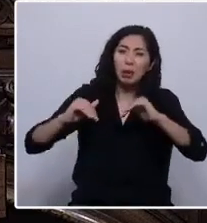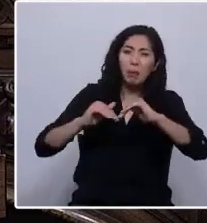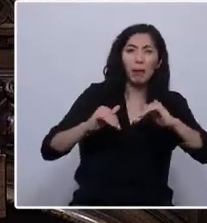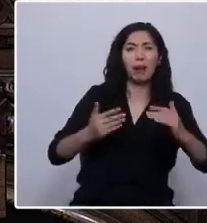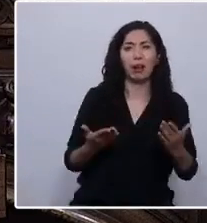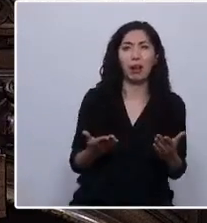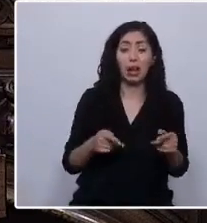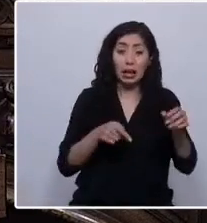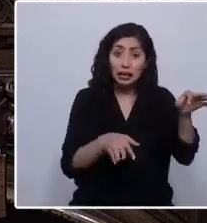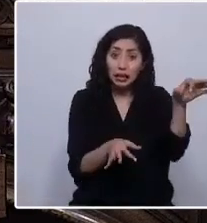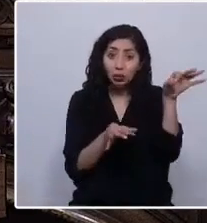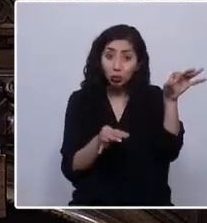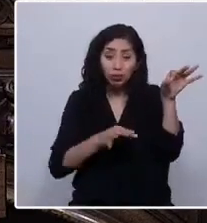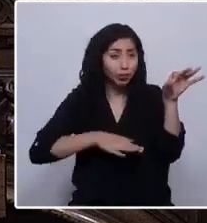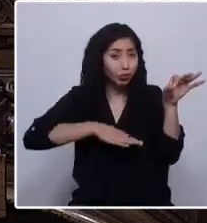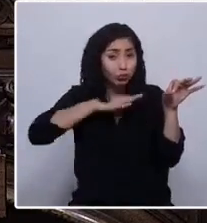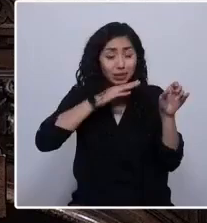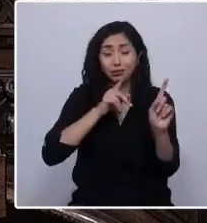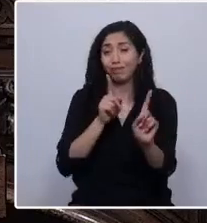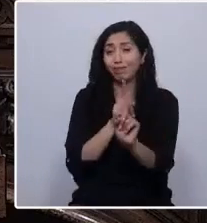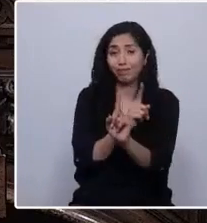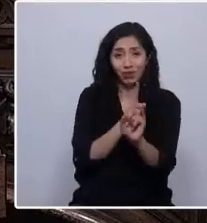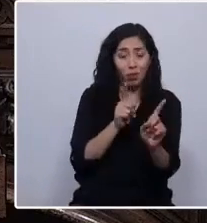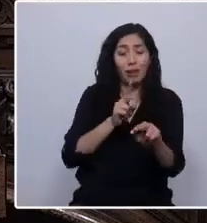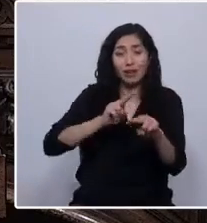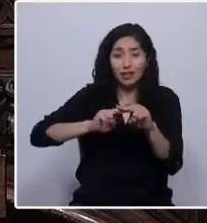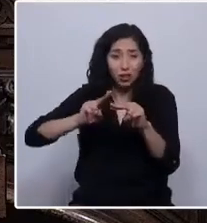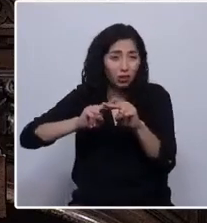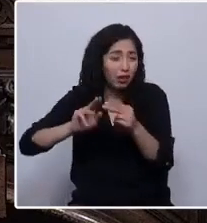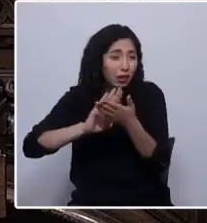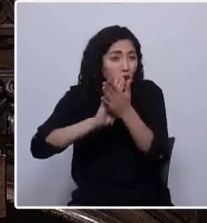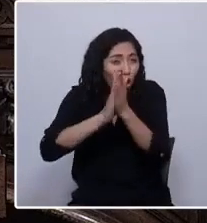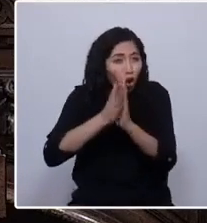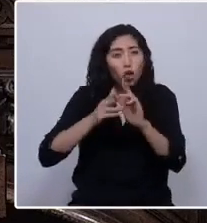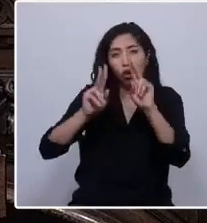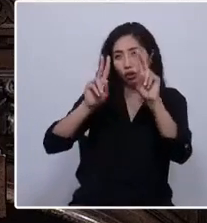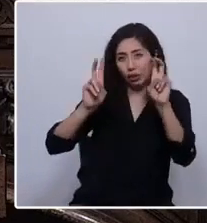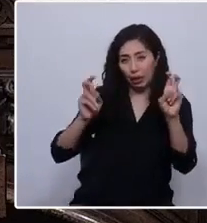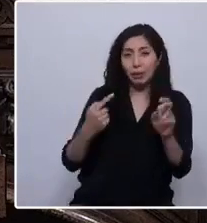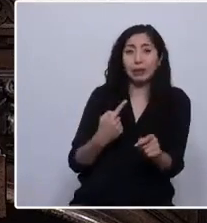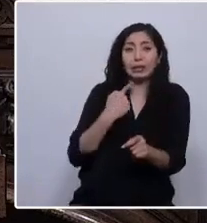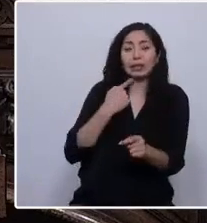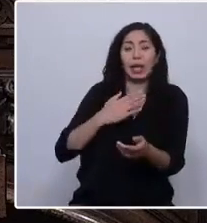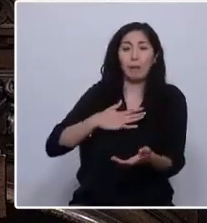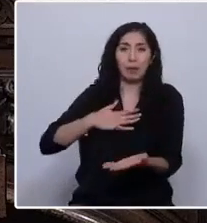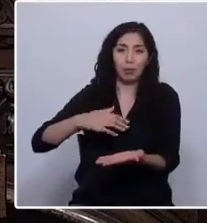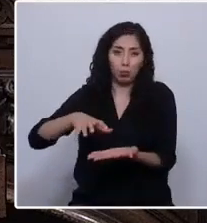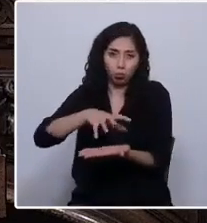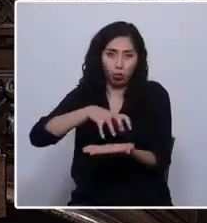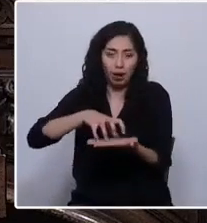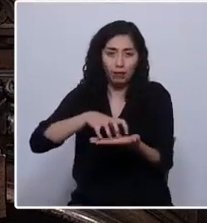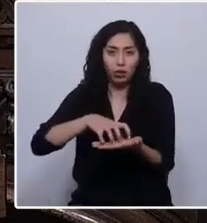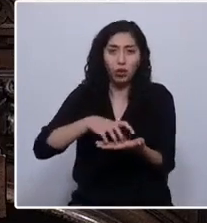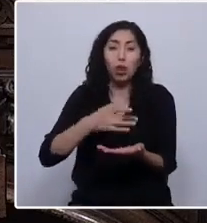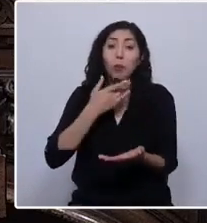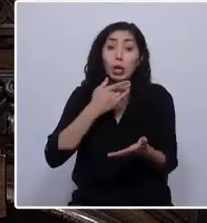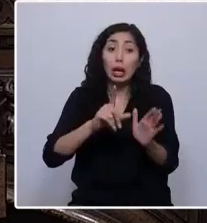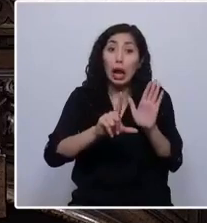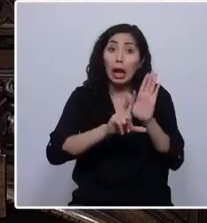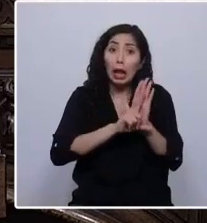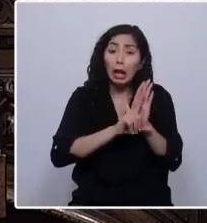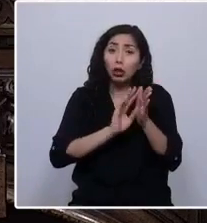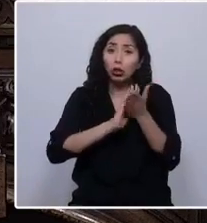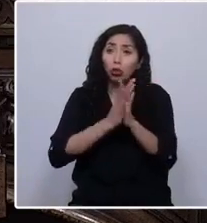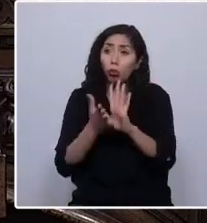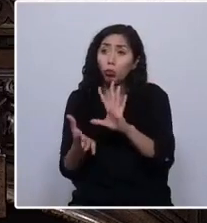instrumento es insuficiente para resolver las temáticas que atañen a mi pueblo, porque unifica los criterios para